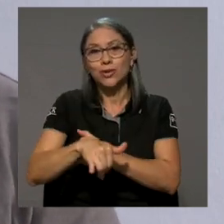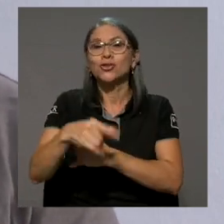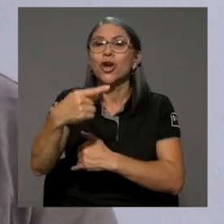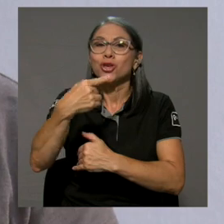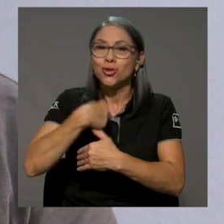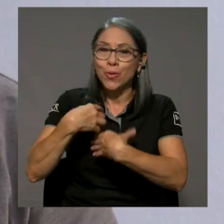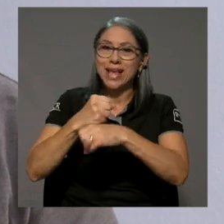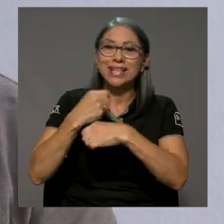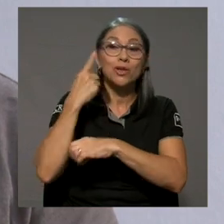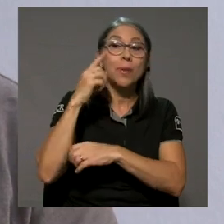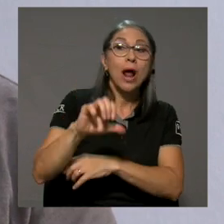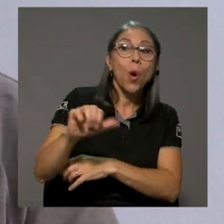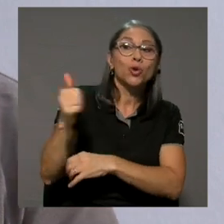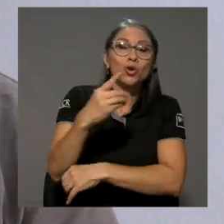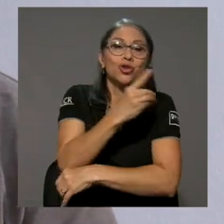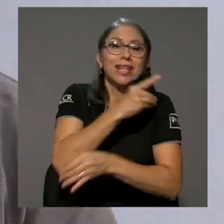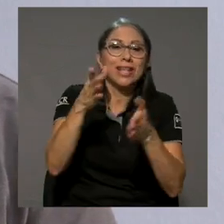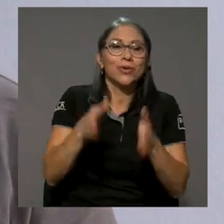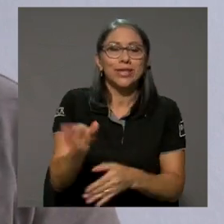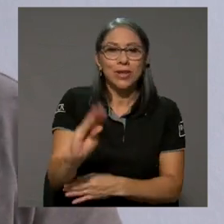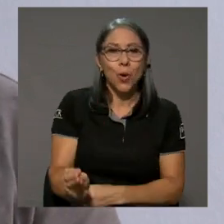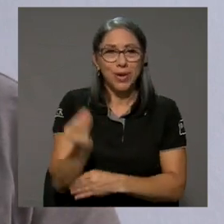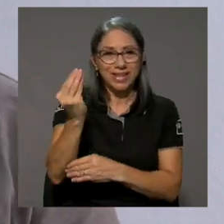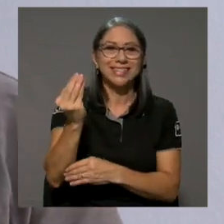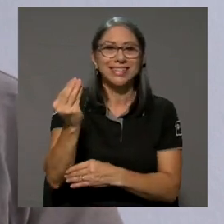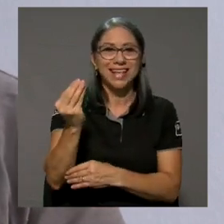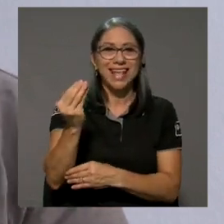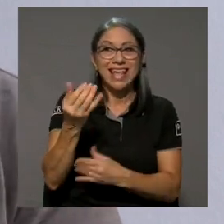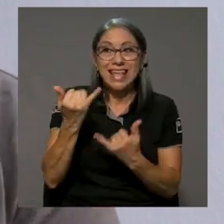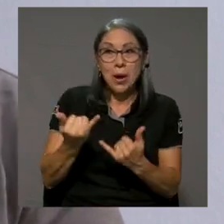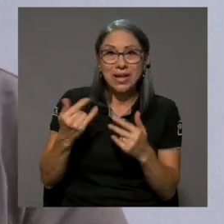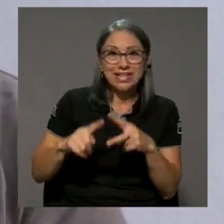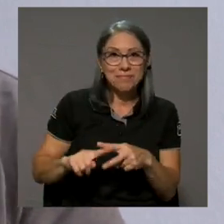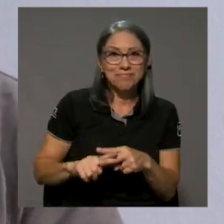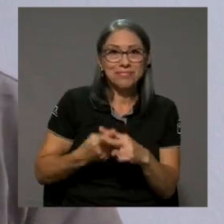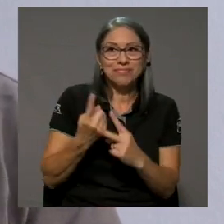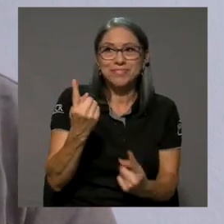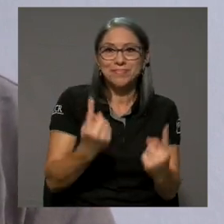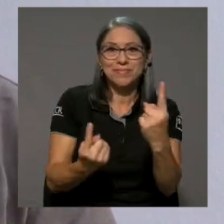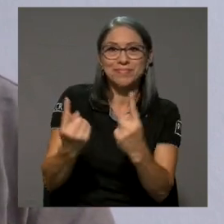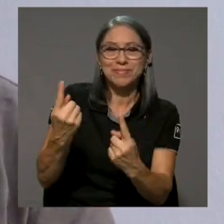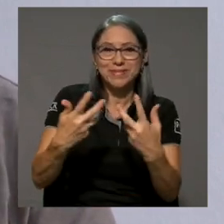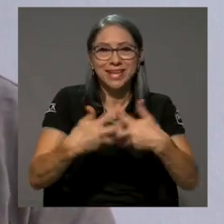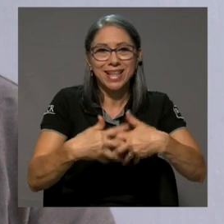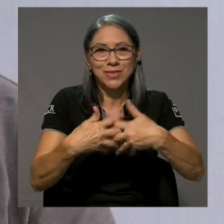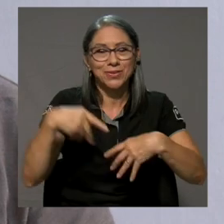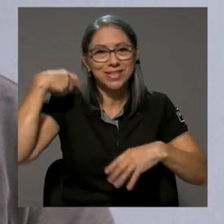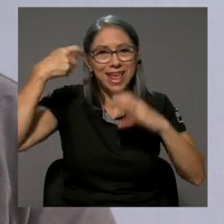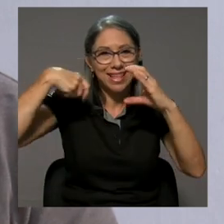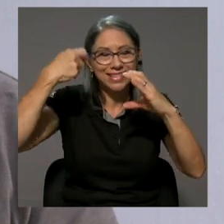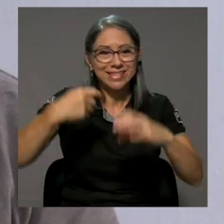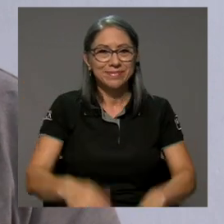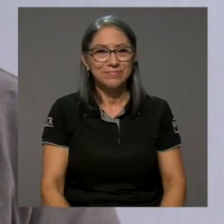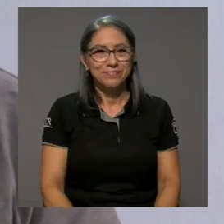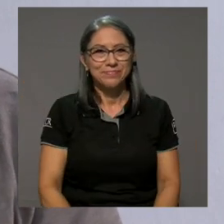proyectos que voy a producirle a otros directores jóvenes que están surgiendo en nuestra industria.